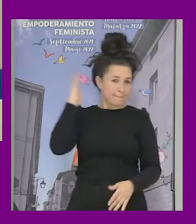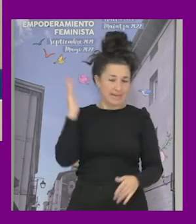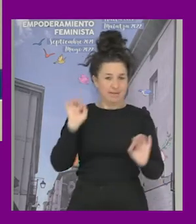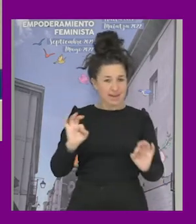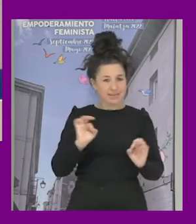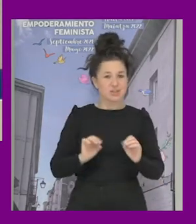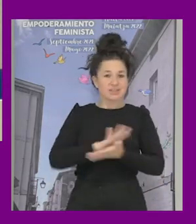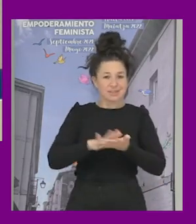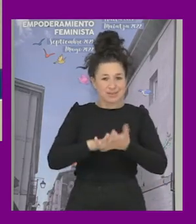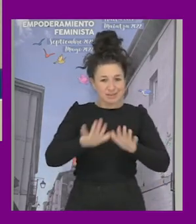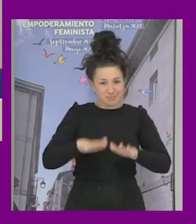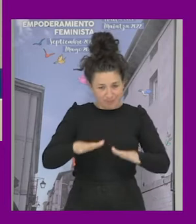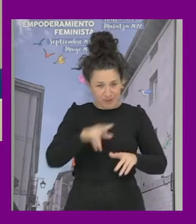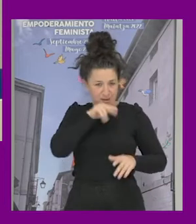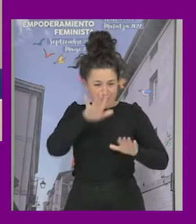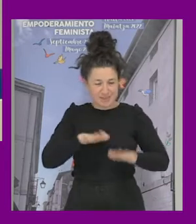indirecta